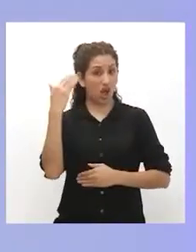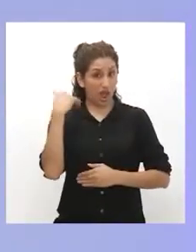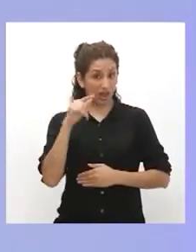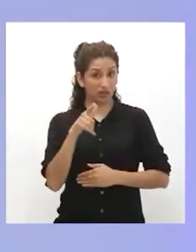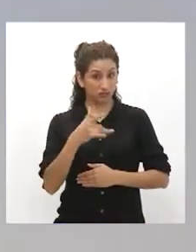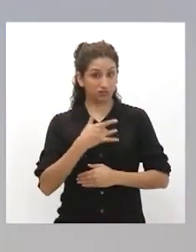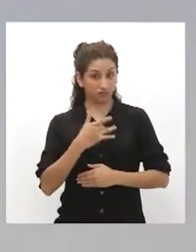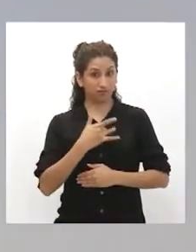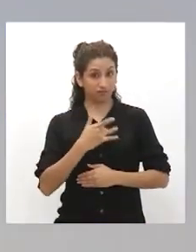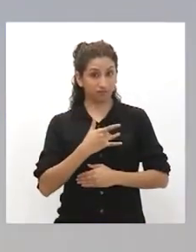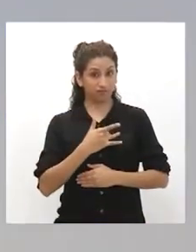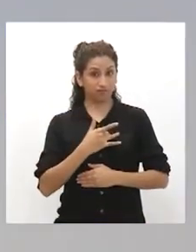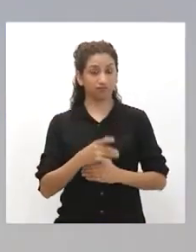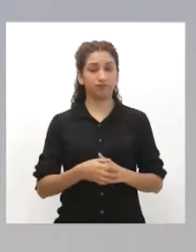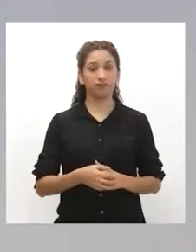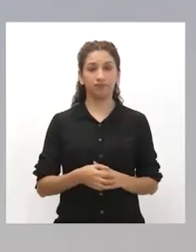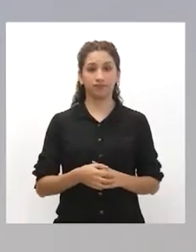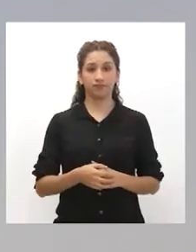alguna vez?